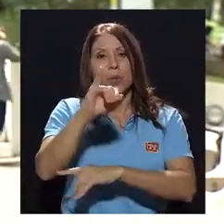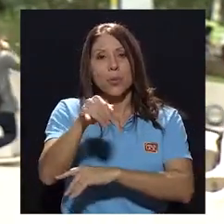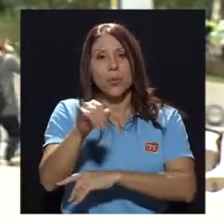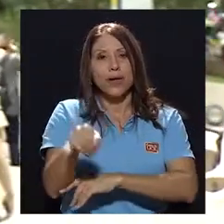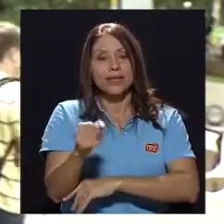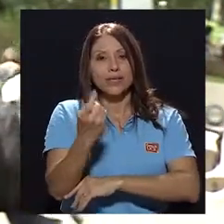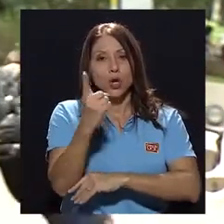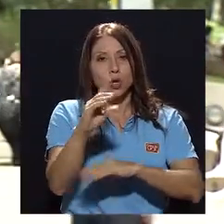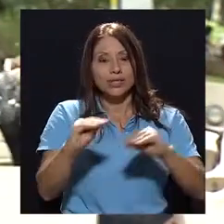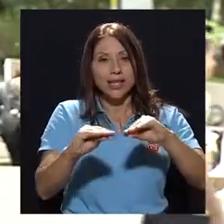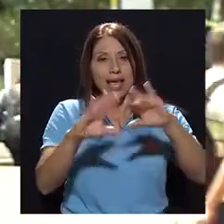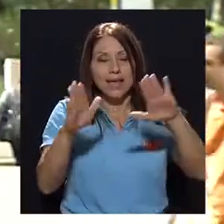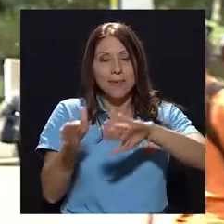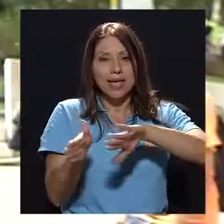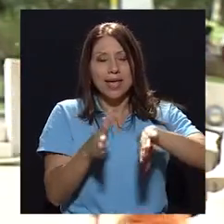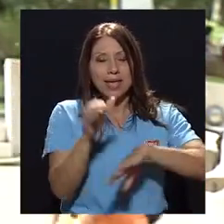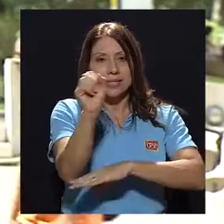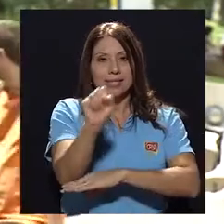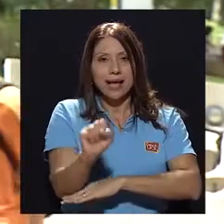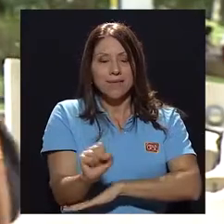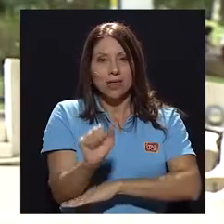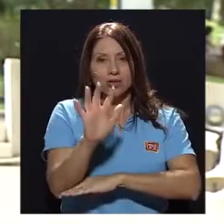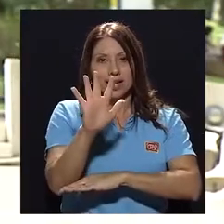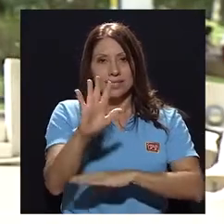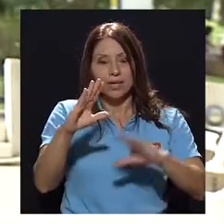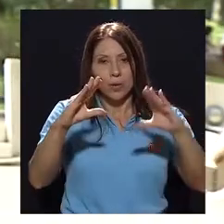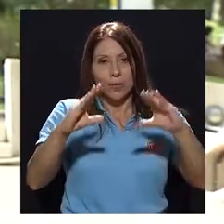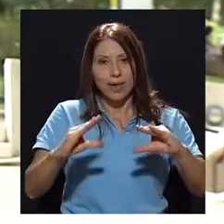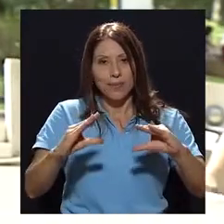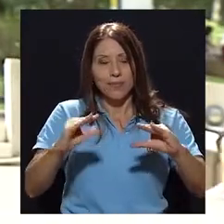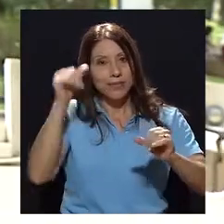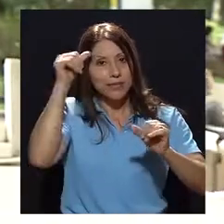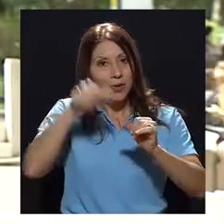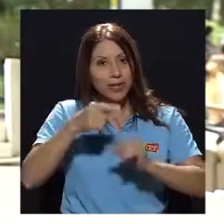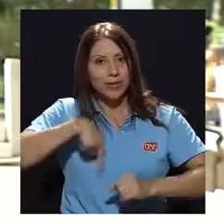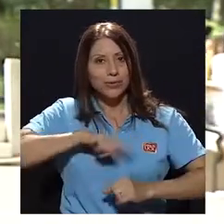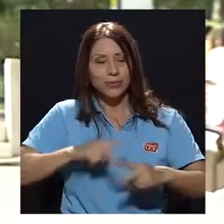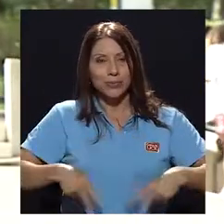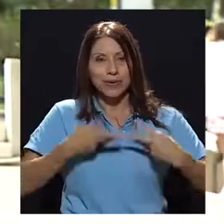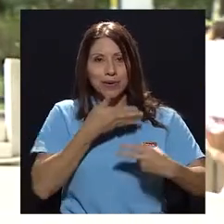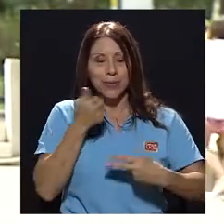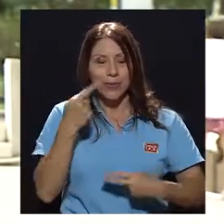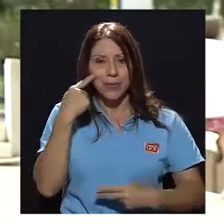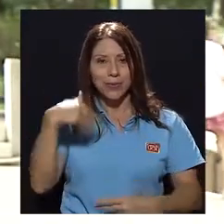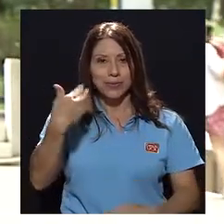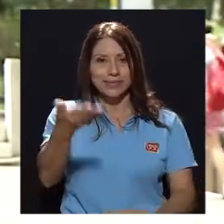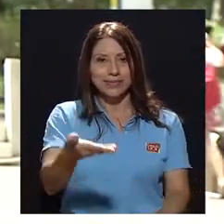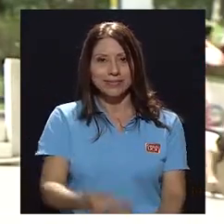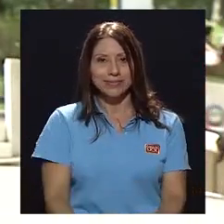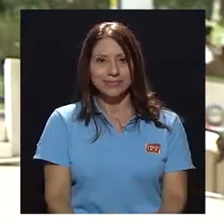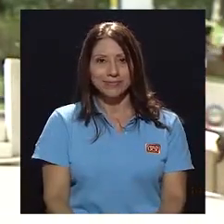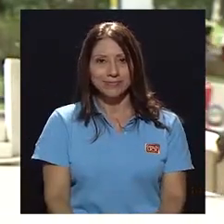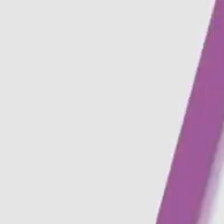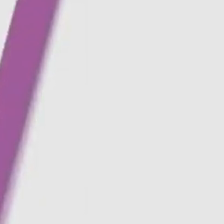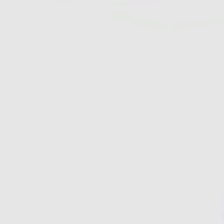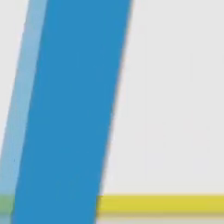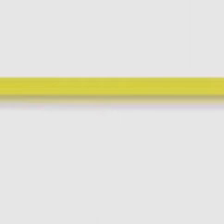jueves a las 11 a.m. y los sábados a las 5 p.m. Recuerden, somos Vivir Mejor. Hasta la próxima.